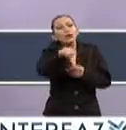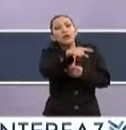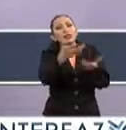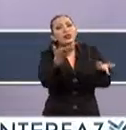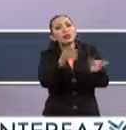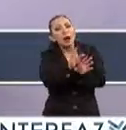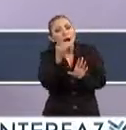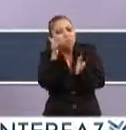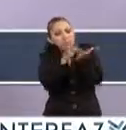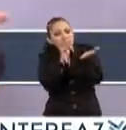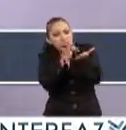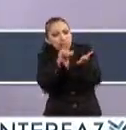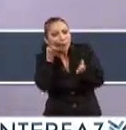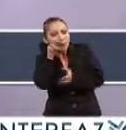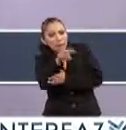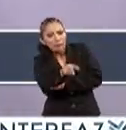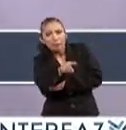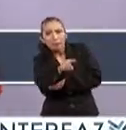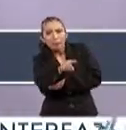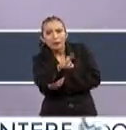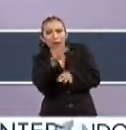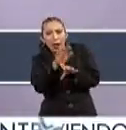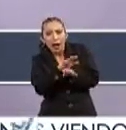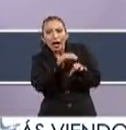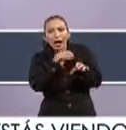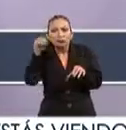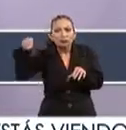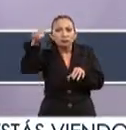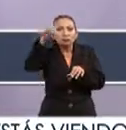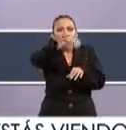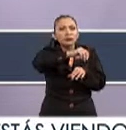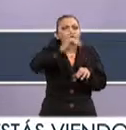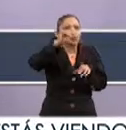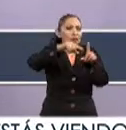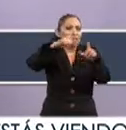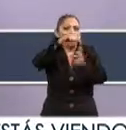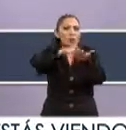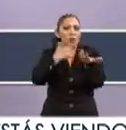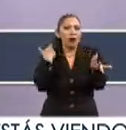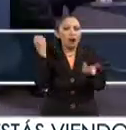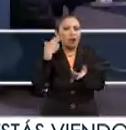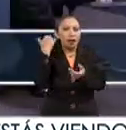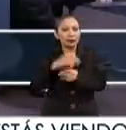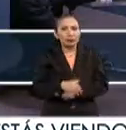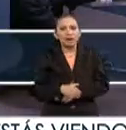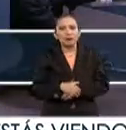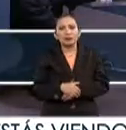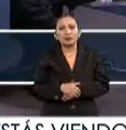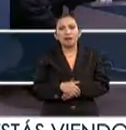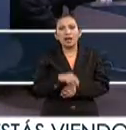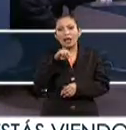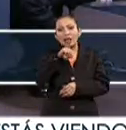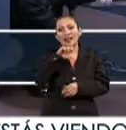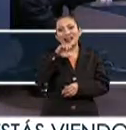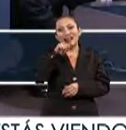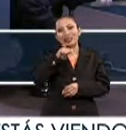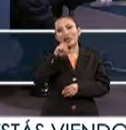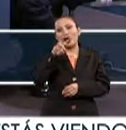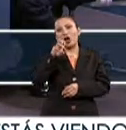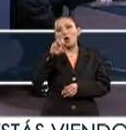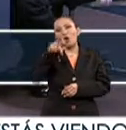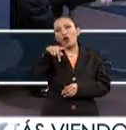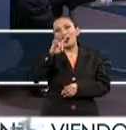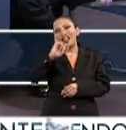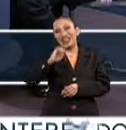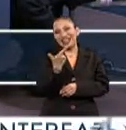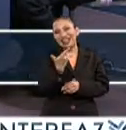recogen acerca de poder darle movilidad a este tipo de eventos? Bueno, lo primero es el networking, que todo es esta red que